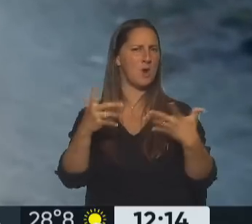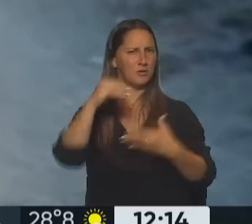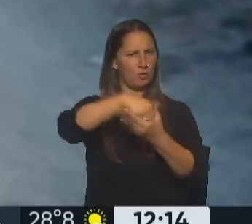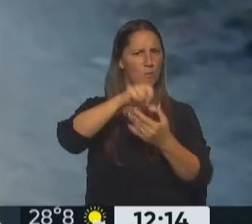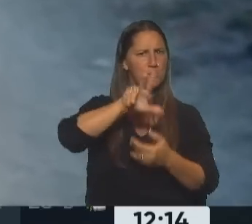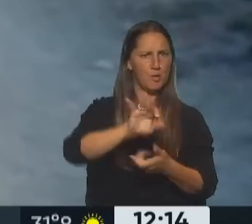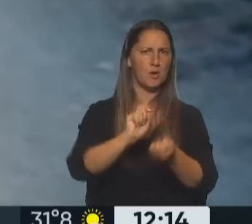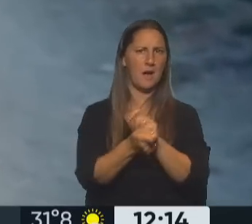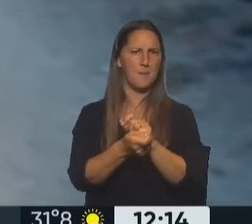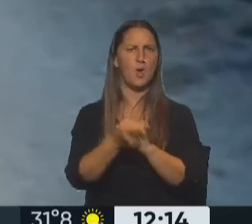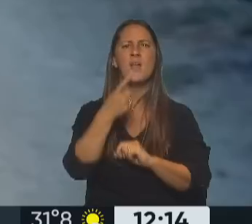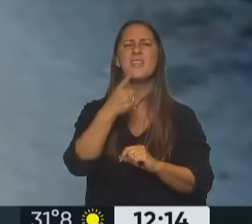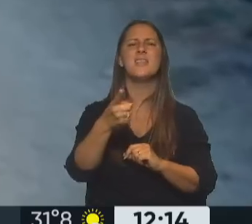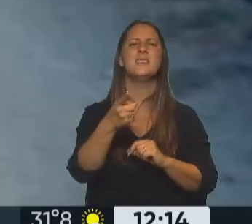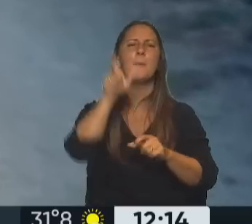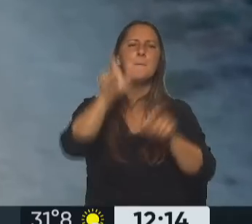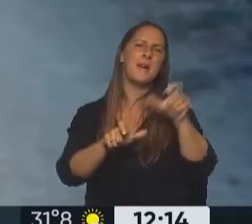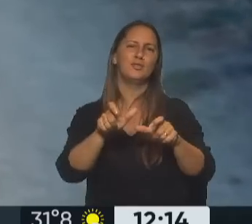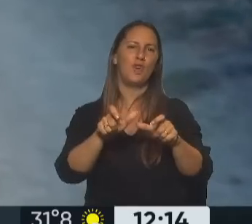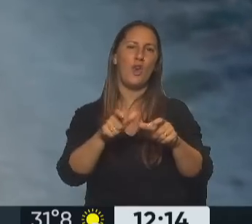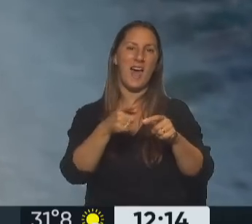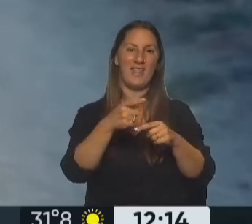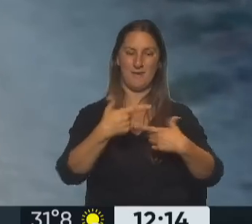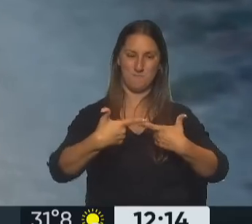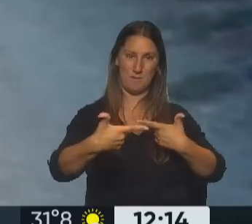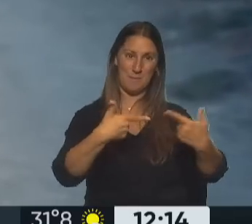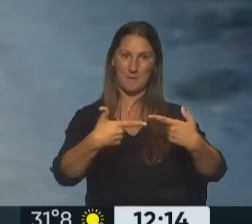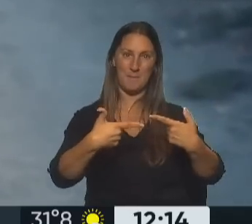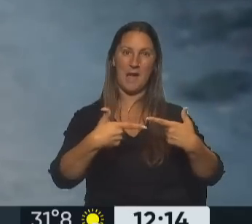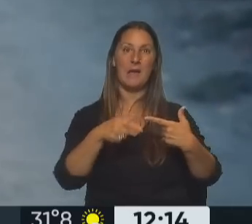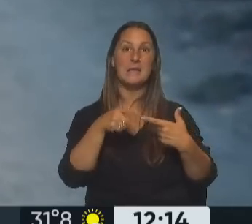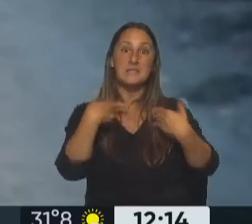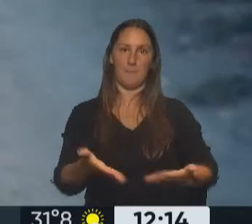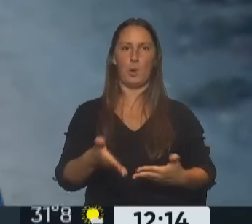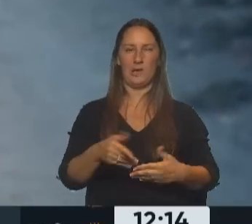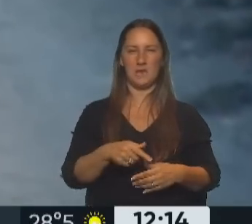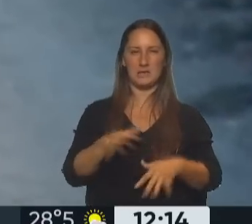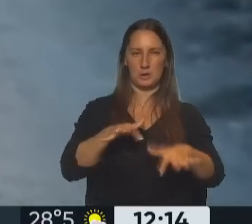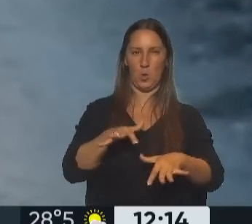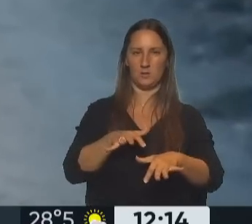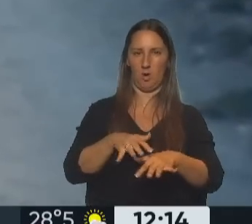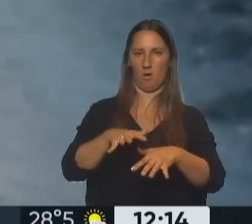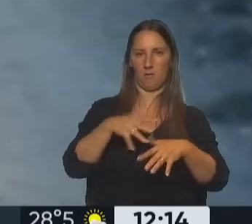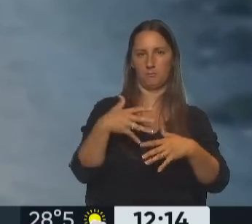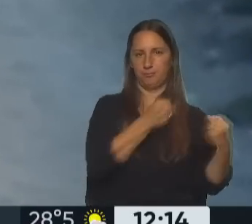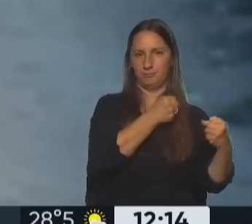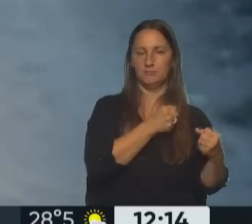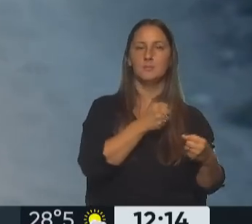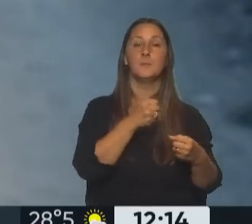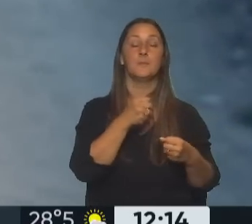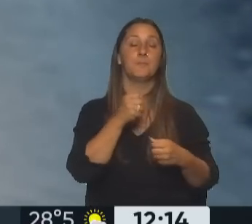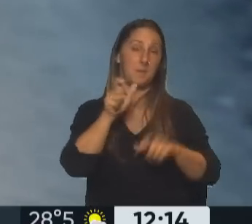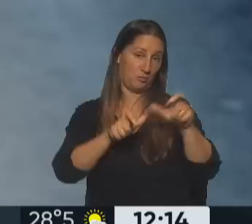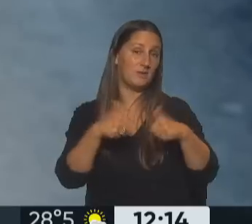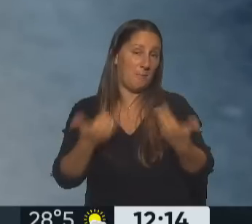Los estafadores de la grieta. Habló de aquellos que sacan provecho de la grieta en la República Argentina. Y claro,